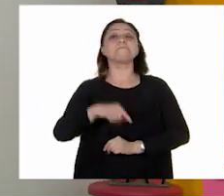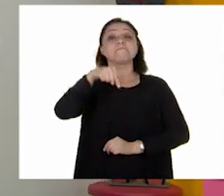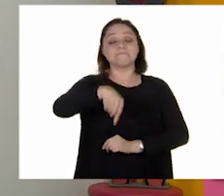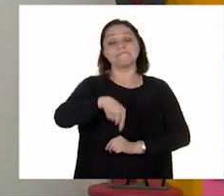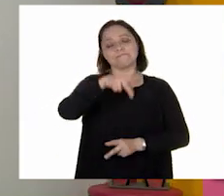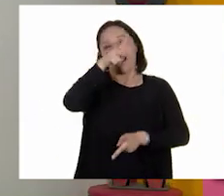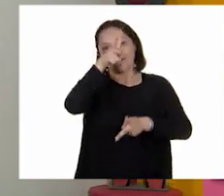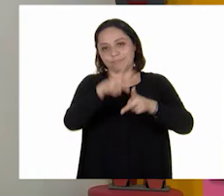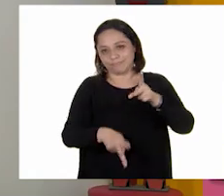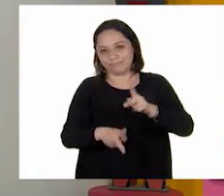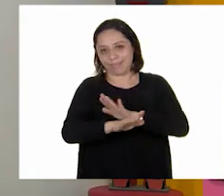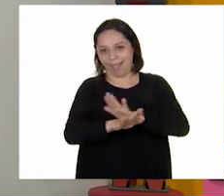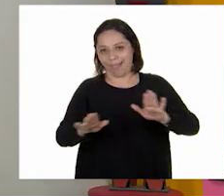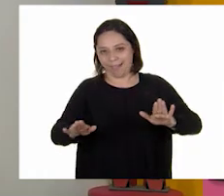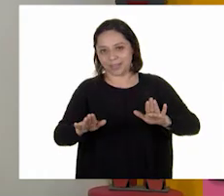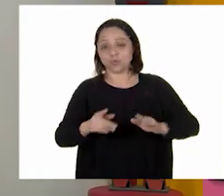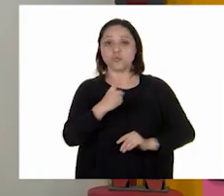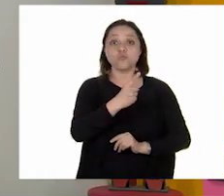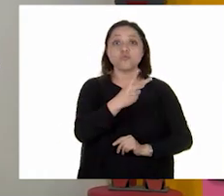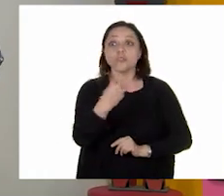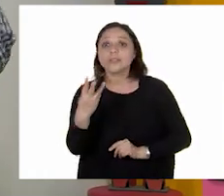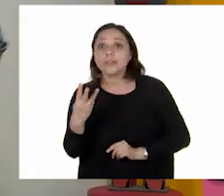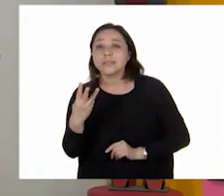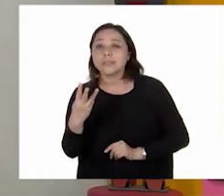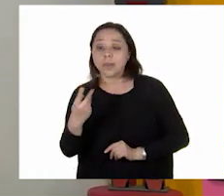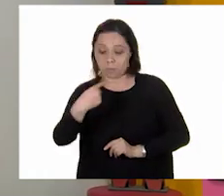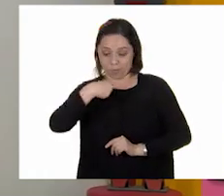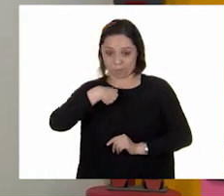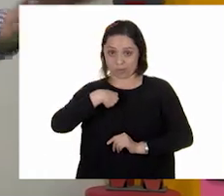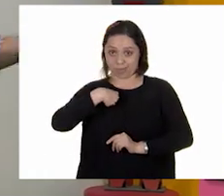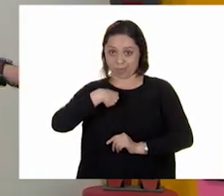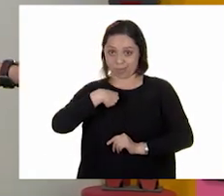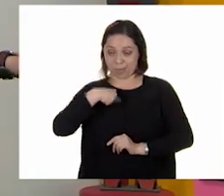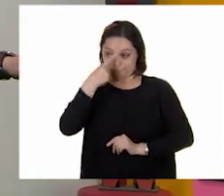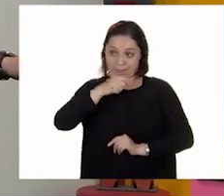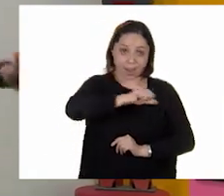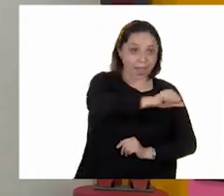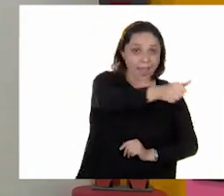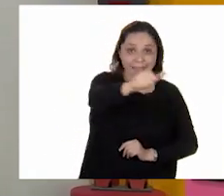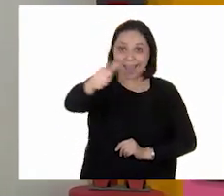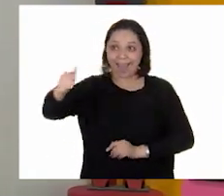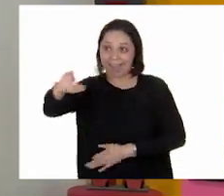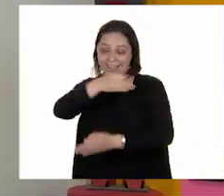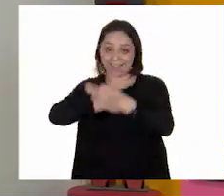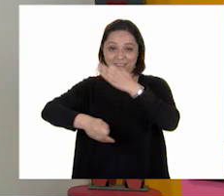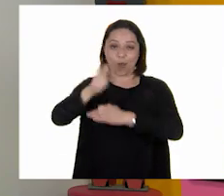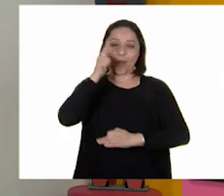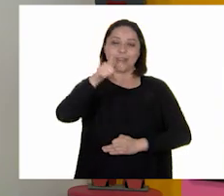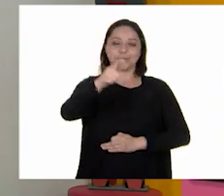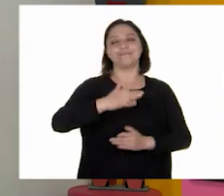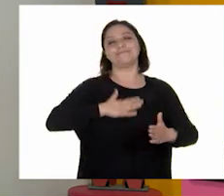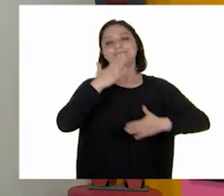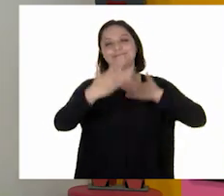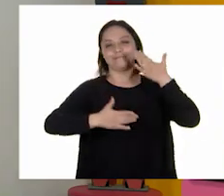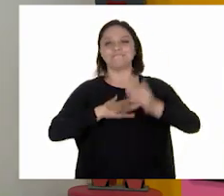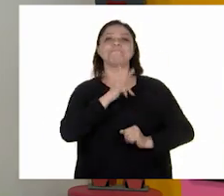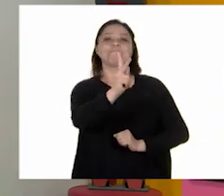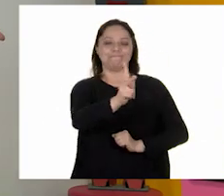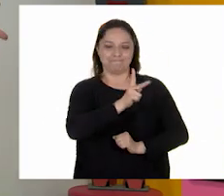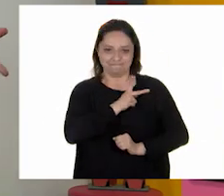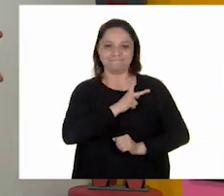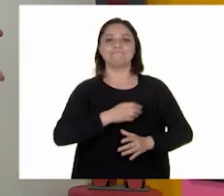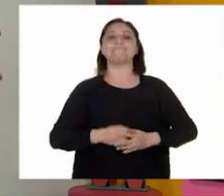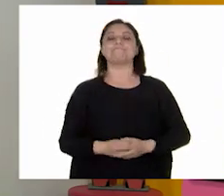terminamos con 1, 2, 3, por mí y por todas y todos. Espero que lo hayan disfrutado tanto como nosotros.